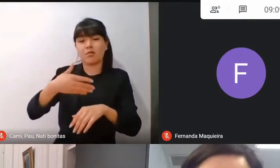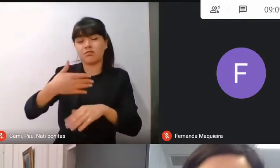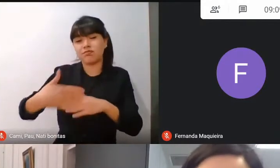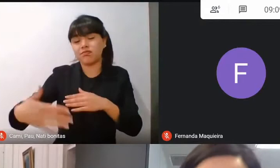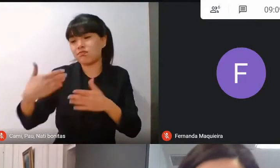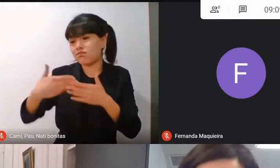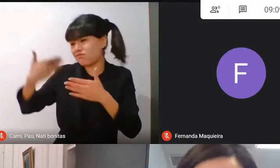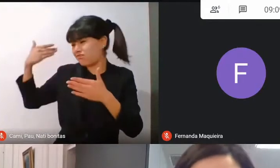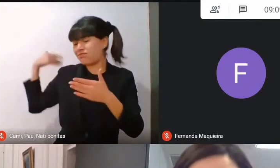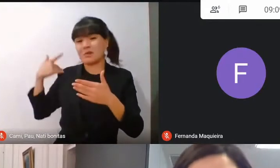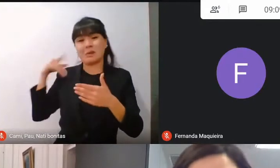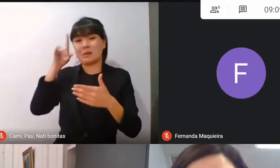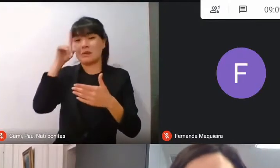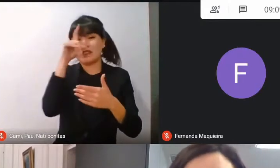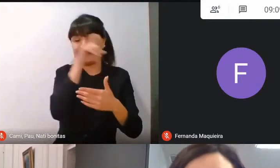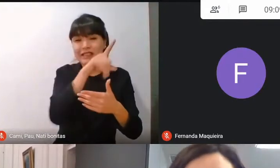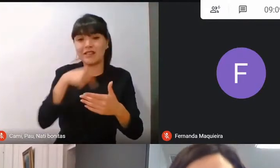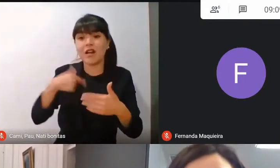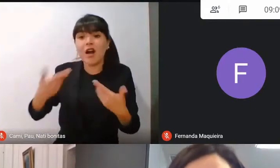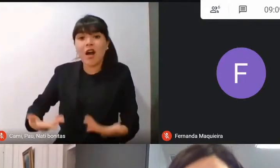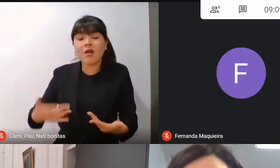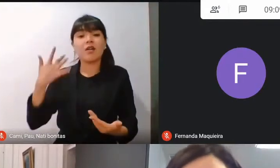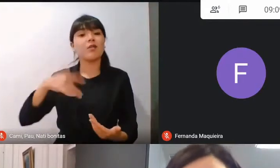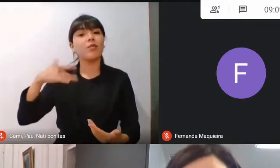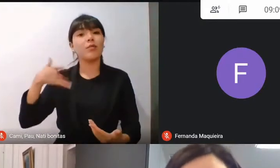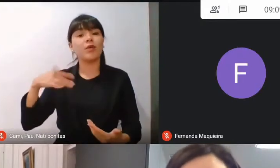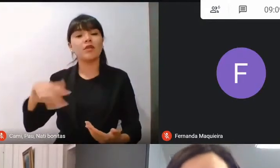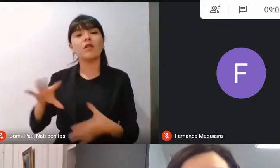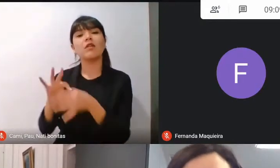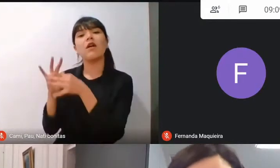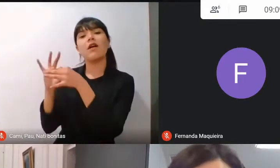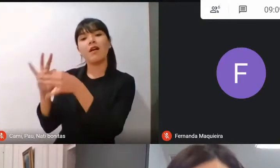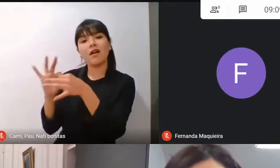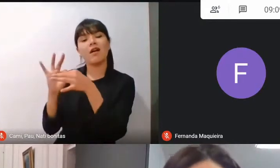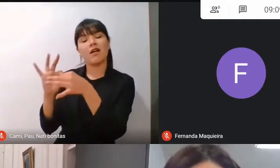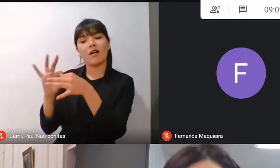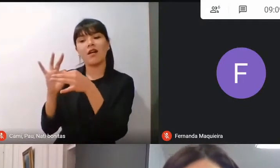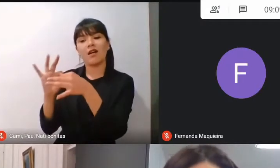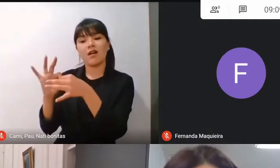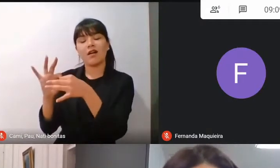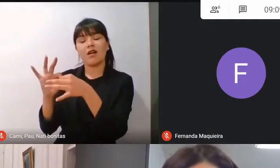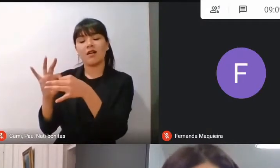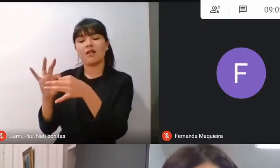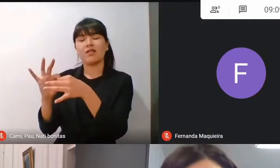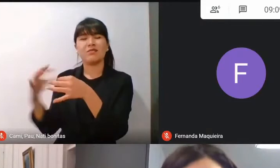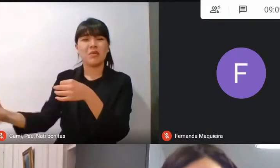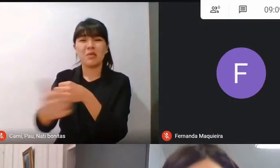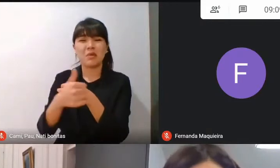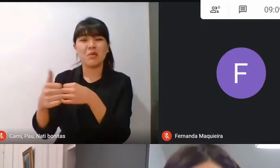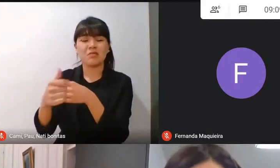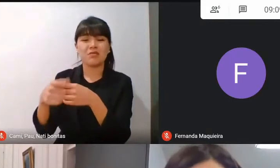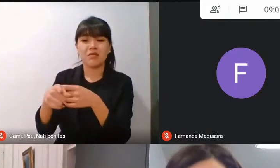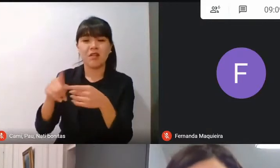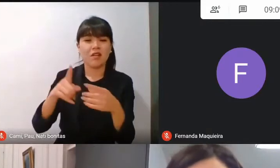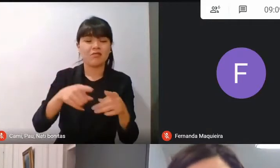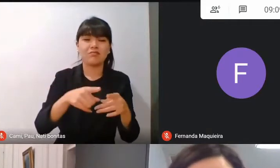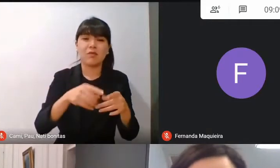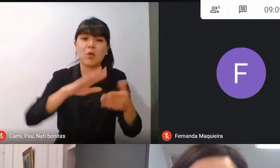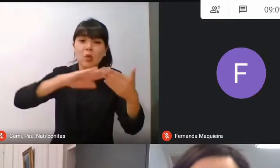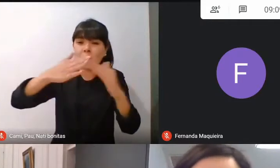creo que en una ocasión como esta también es importante que agradezcamos todos los esfuerzos que han hecho nuestras comunidades,